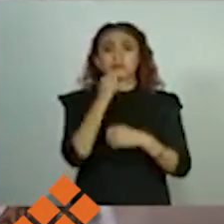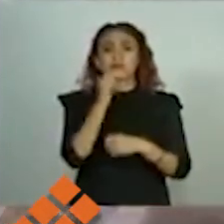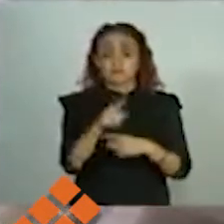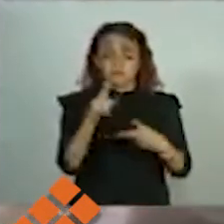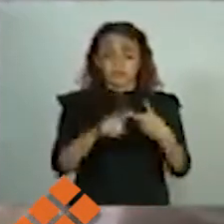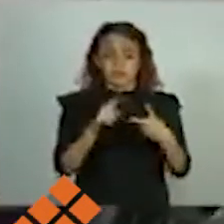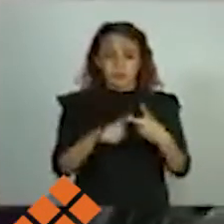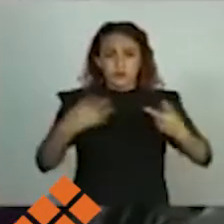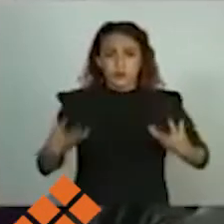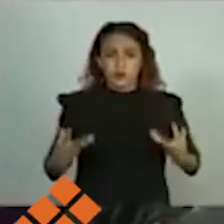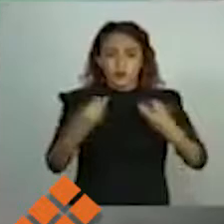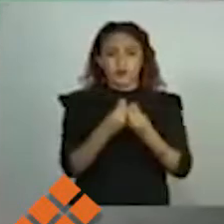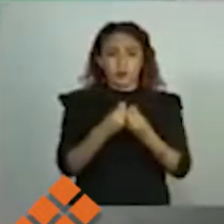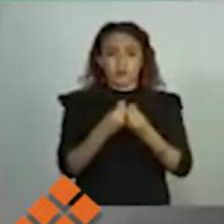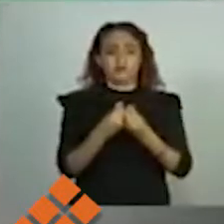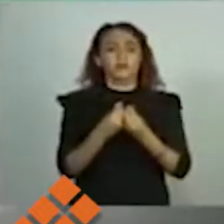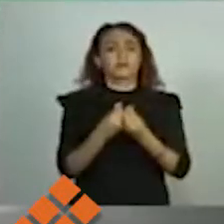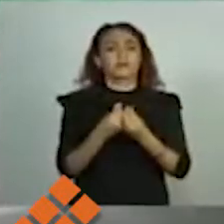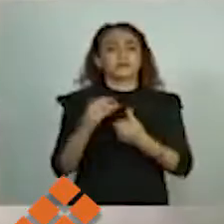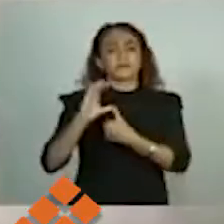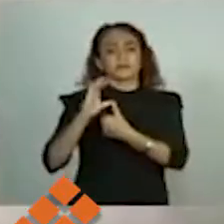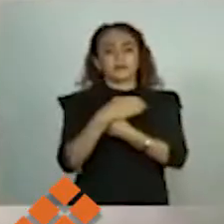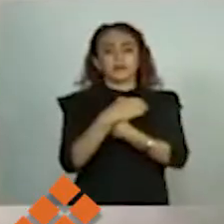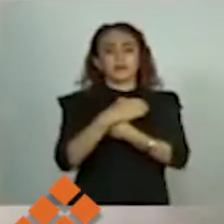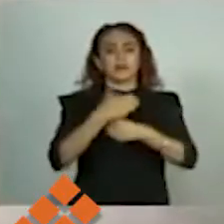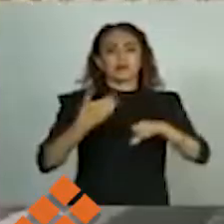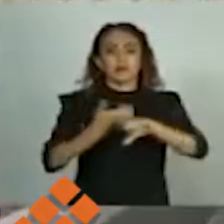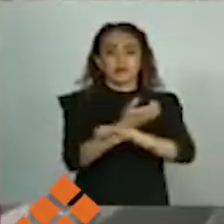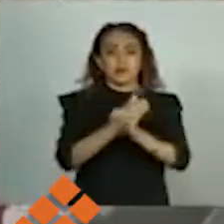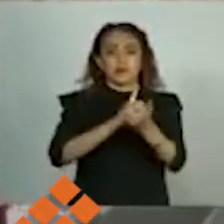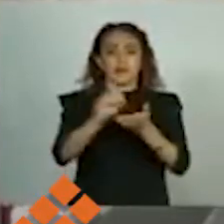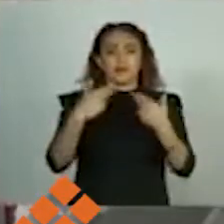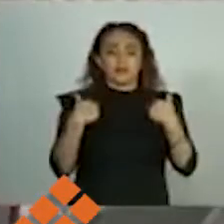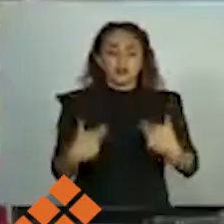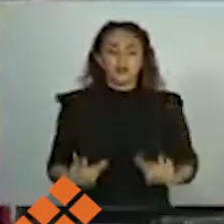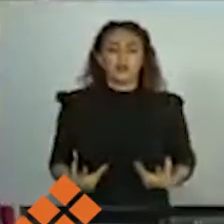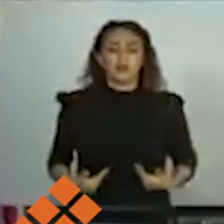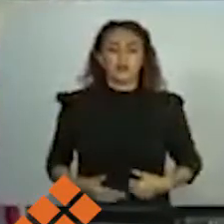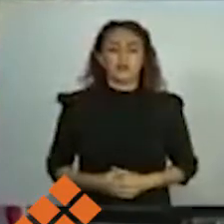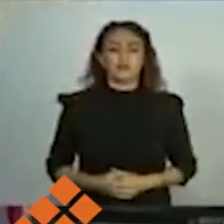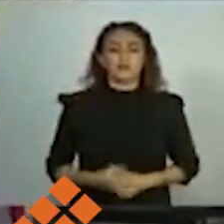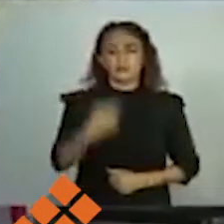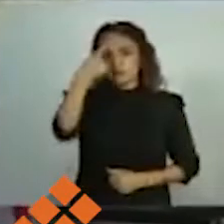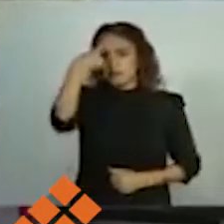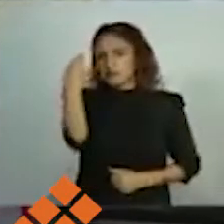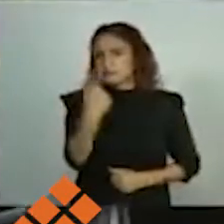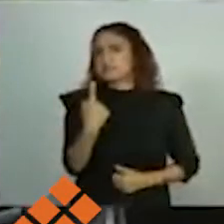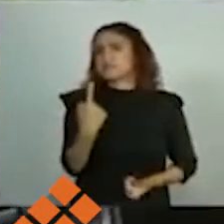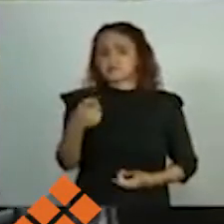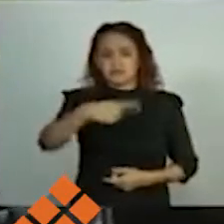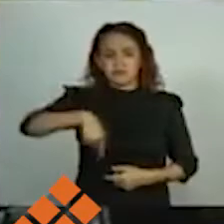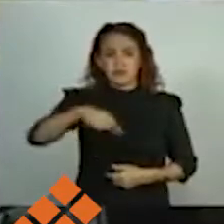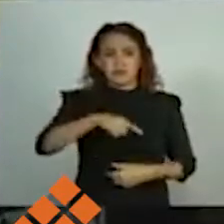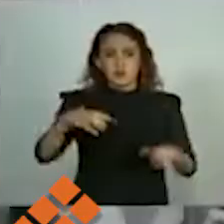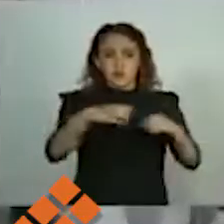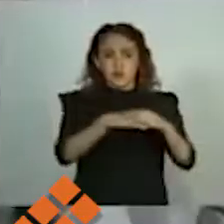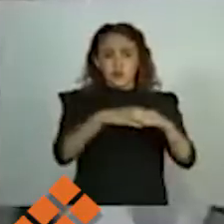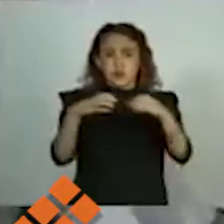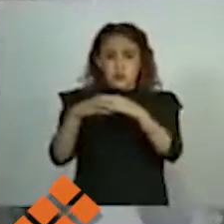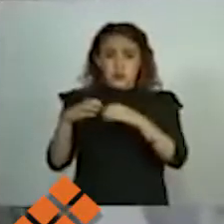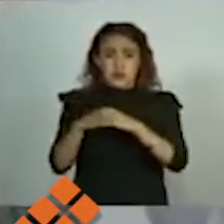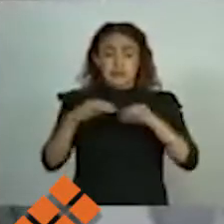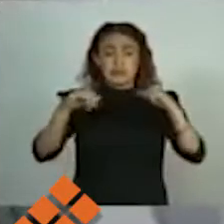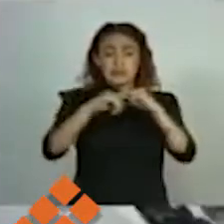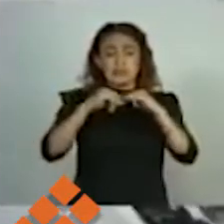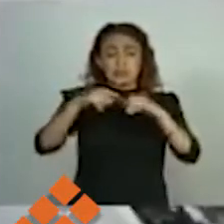a quien tenga datos que lleven a la captura del presunto asesino de Jessica González. Además, se dijo seguro de que hallarán al responsable y habrá